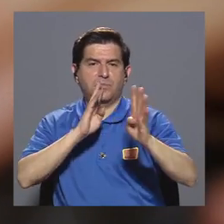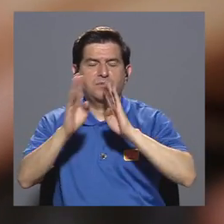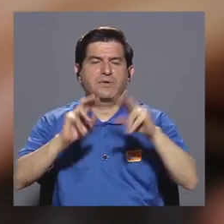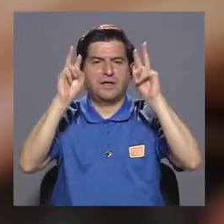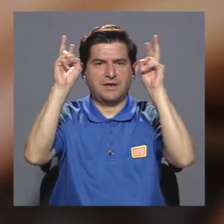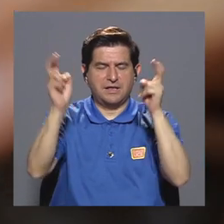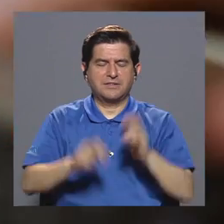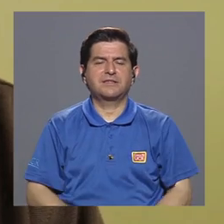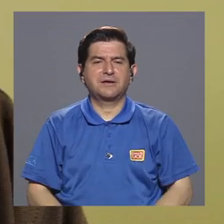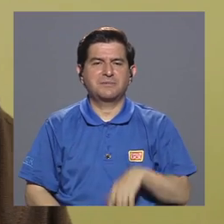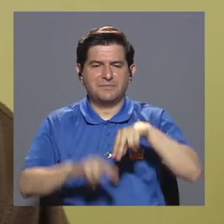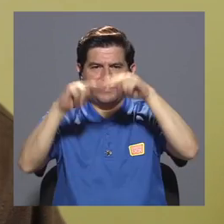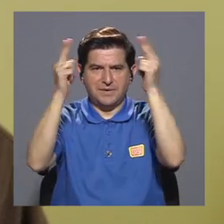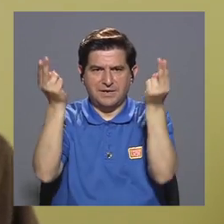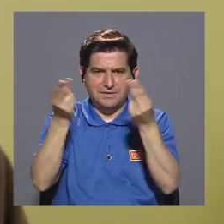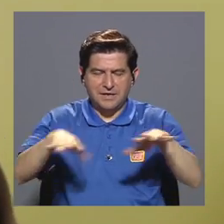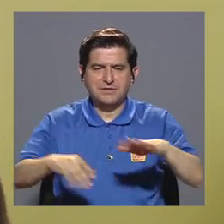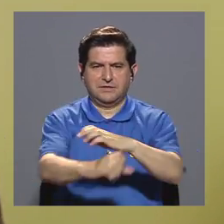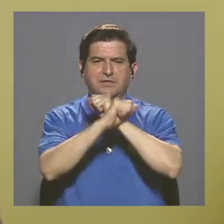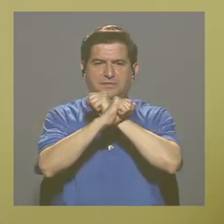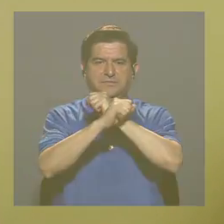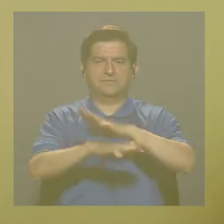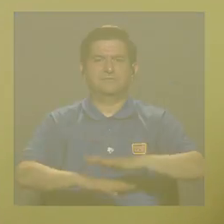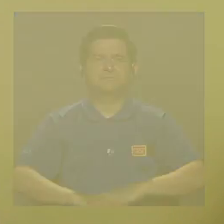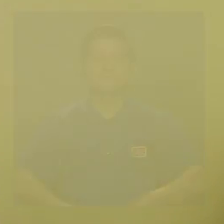para hablar sobre temas de ciberseguridad.